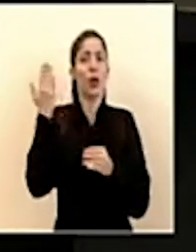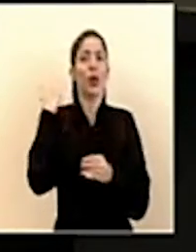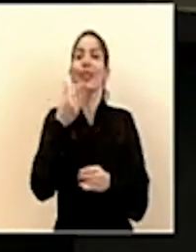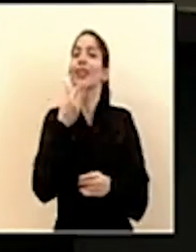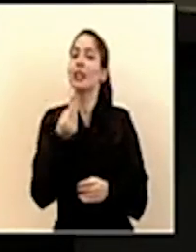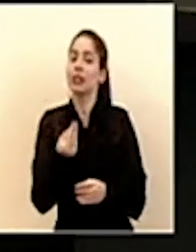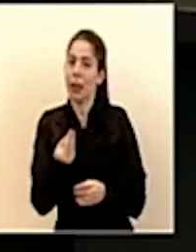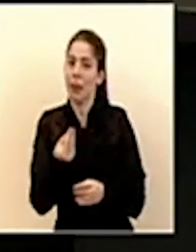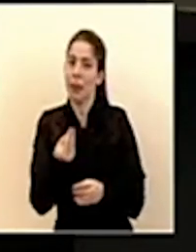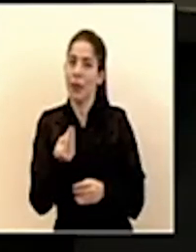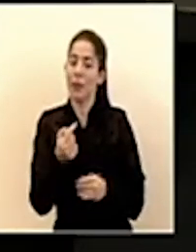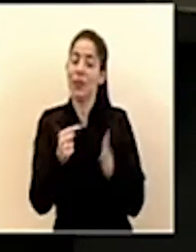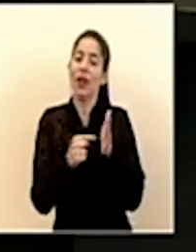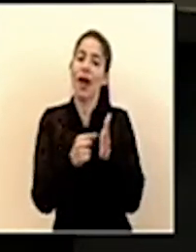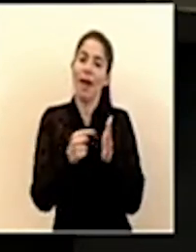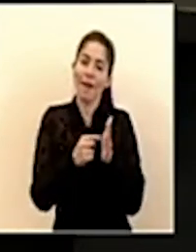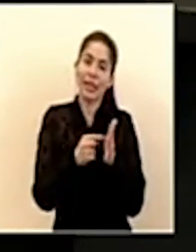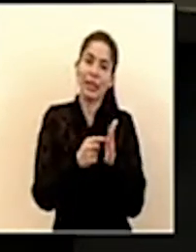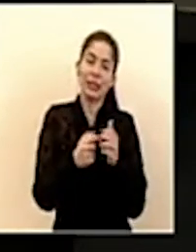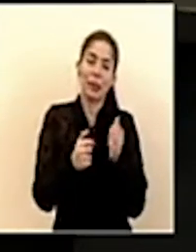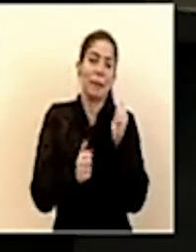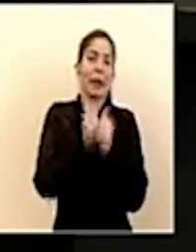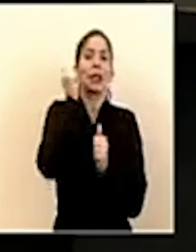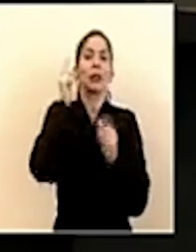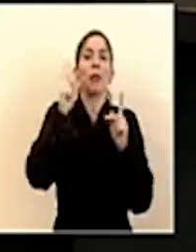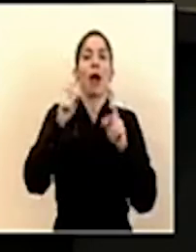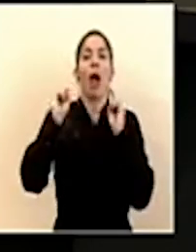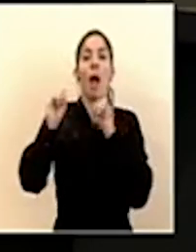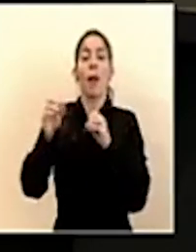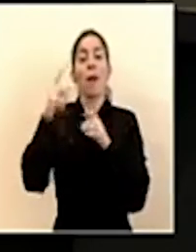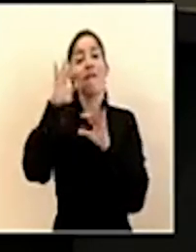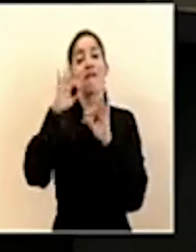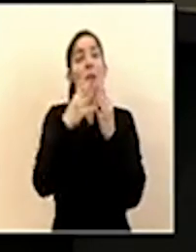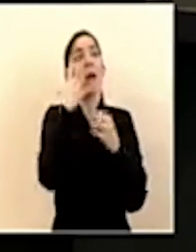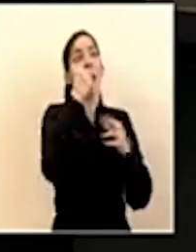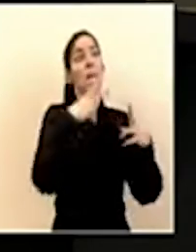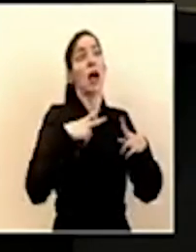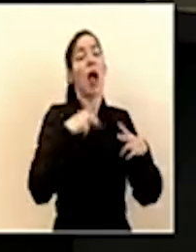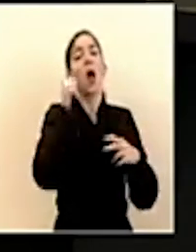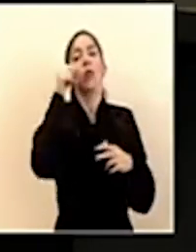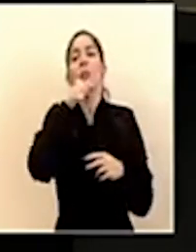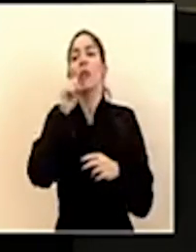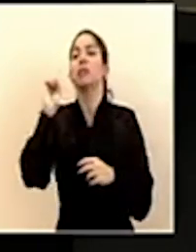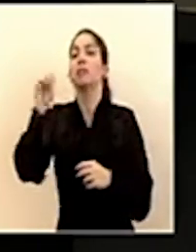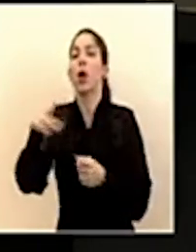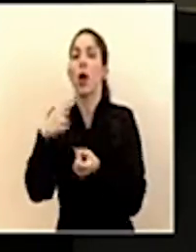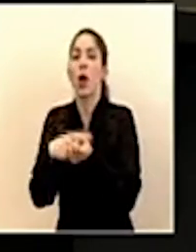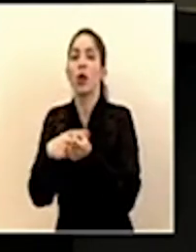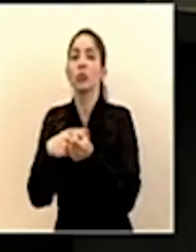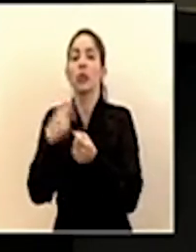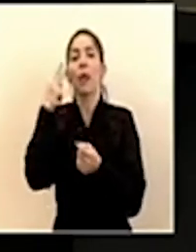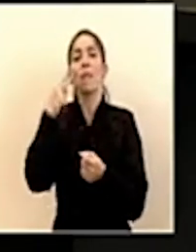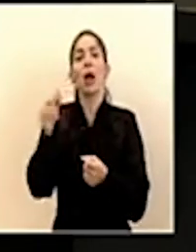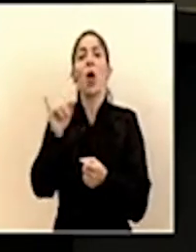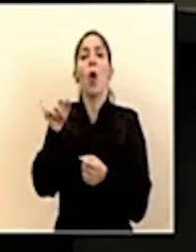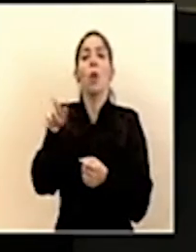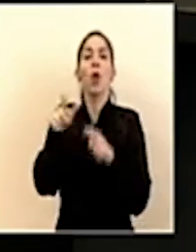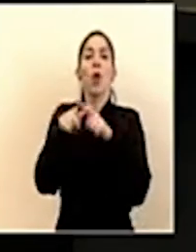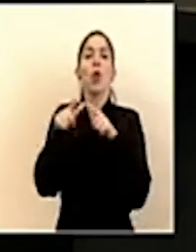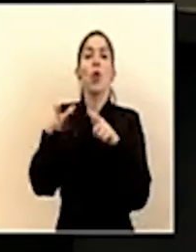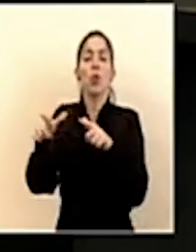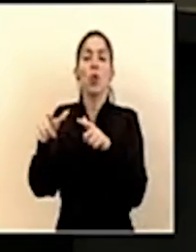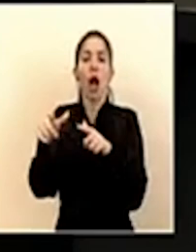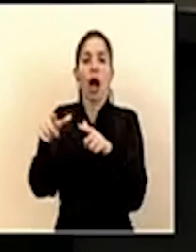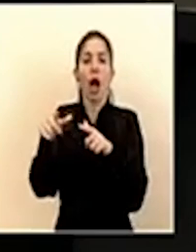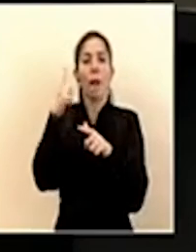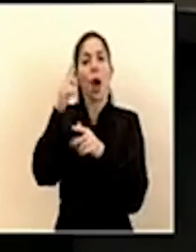donde a veces se dan más abandonos porque familias se van de vacaciones y y toman el hospital casi como un lugar donde